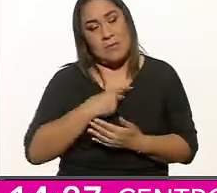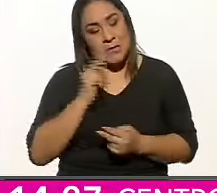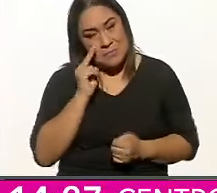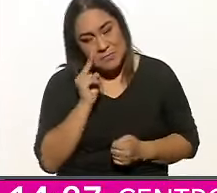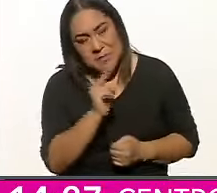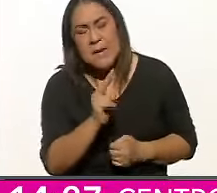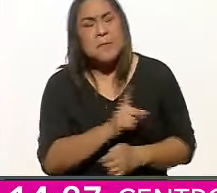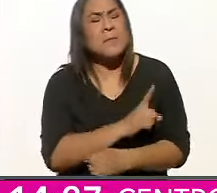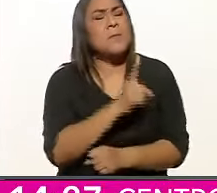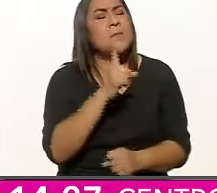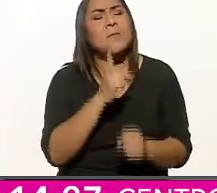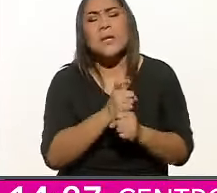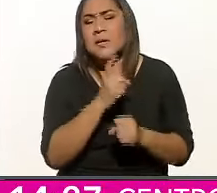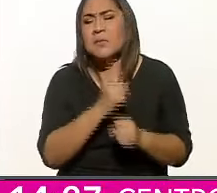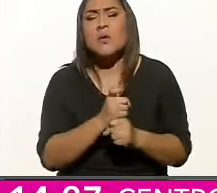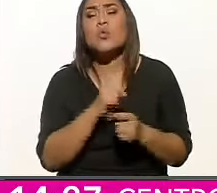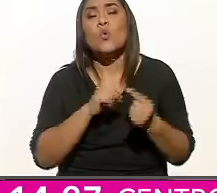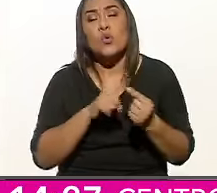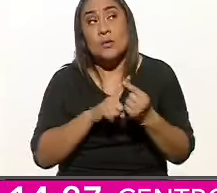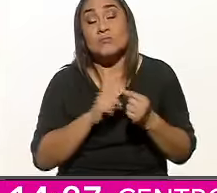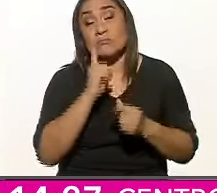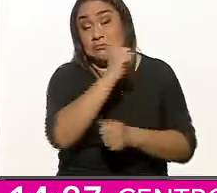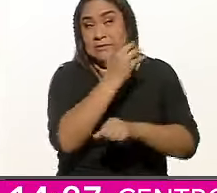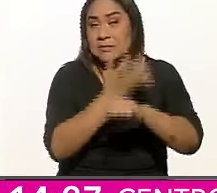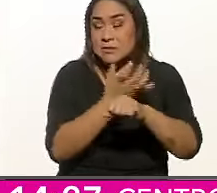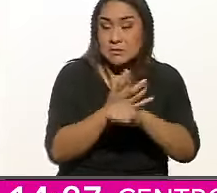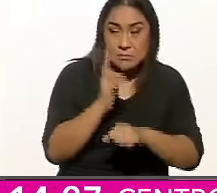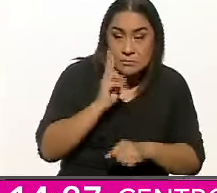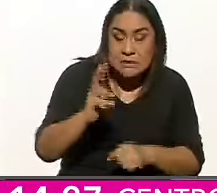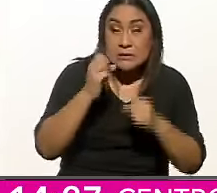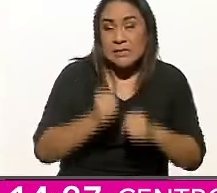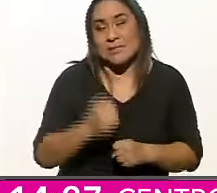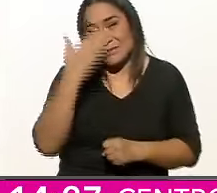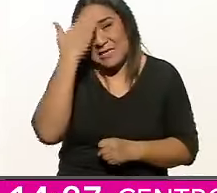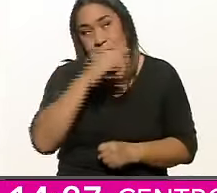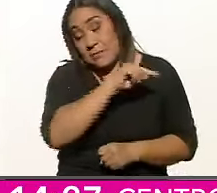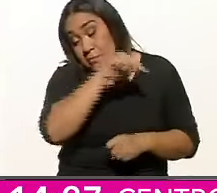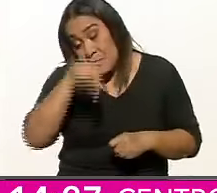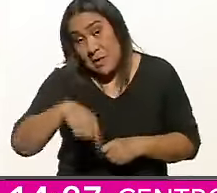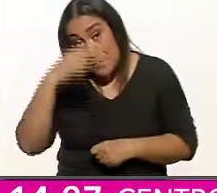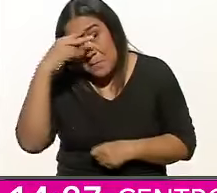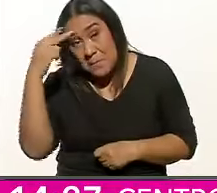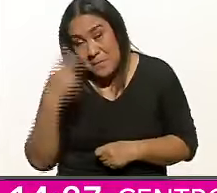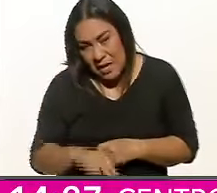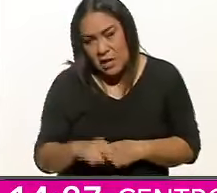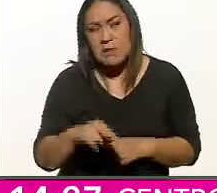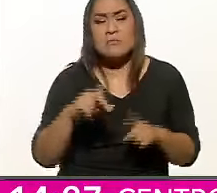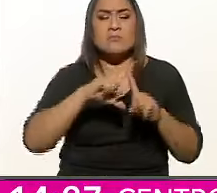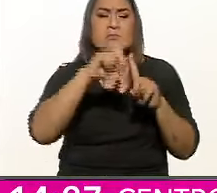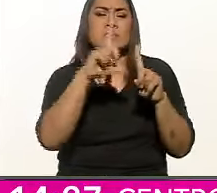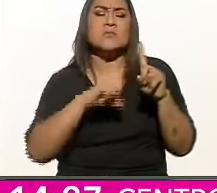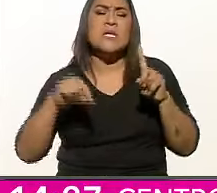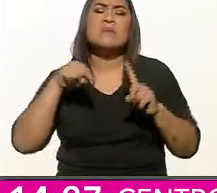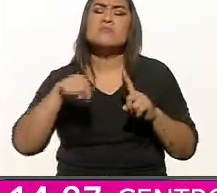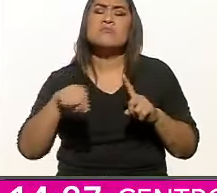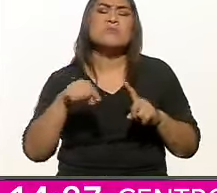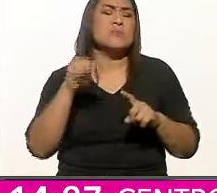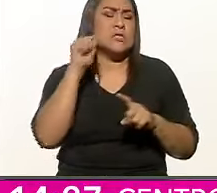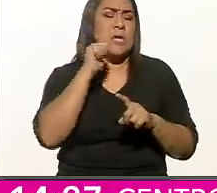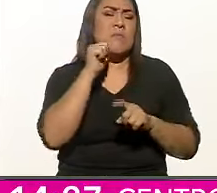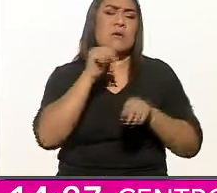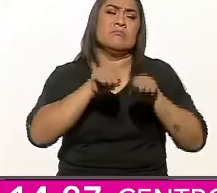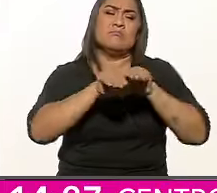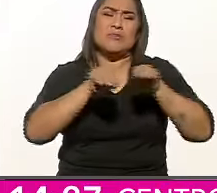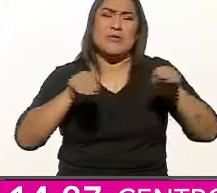especialmente en los Estados Unidos, que en un país como México, donde la democracia fue tan solo